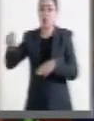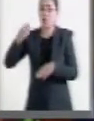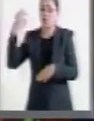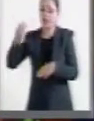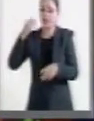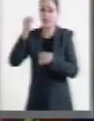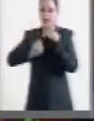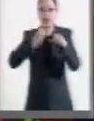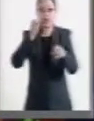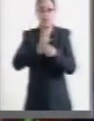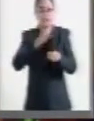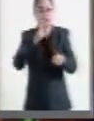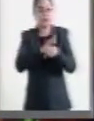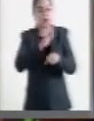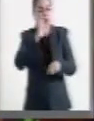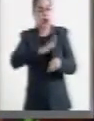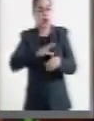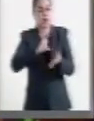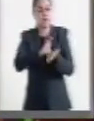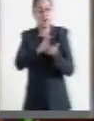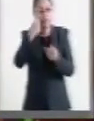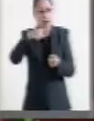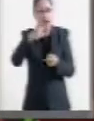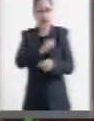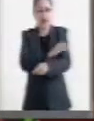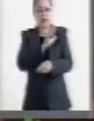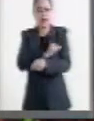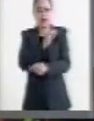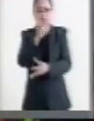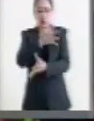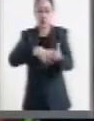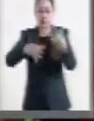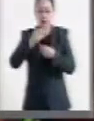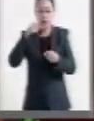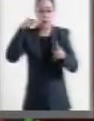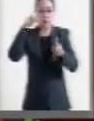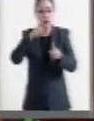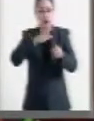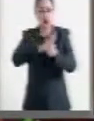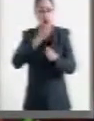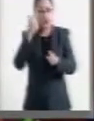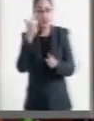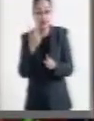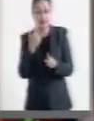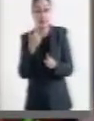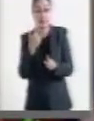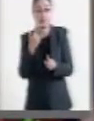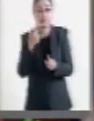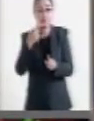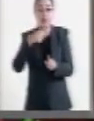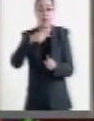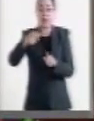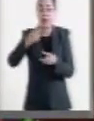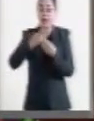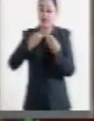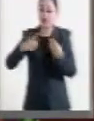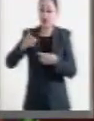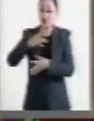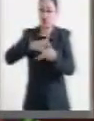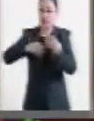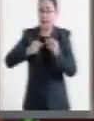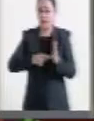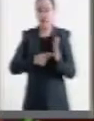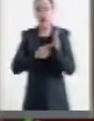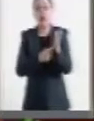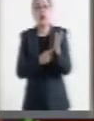apostado por la inversión en energía sustentable. El Objetivo 7, de los Objetivos de Desarrollo Sostenible,